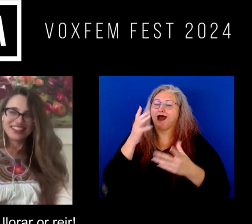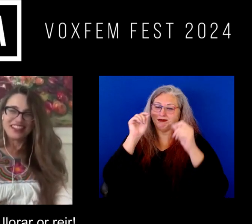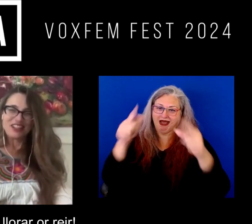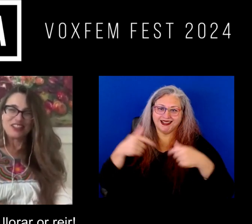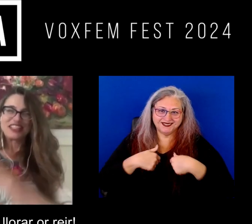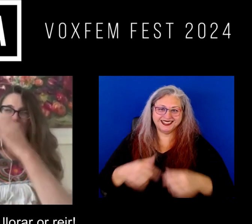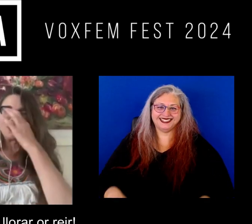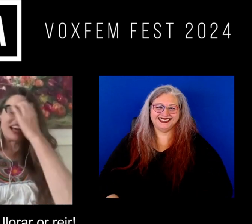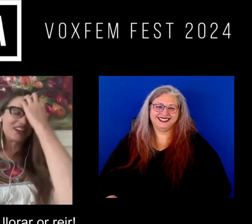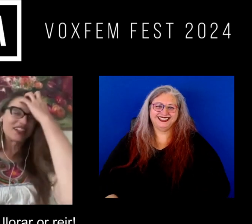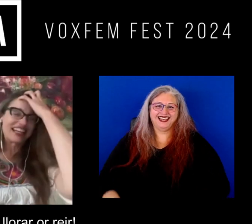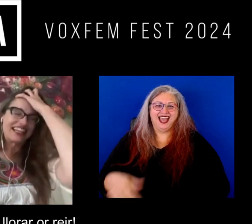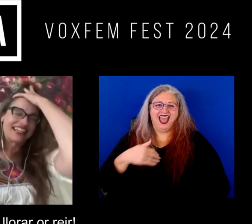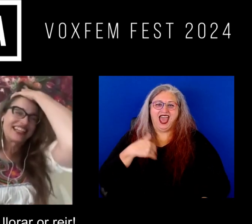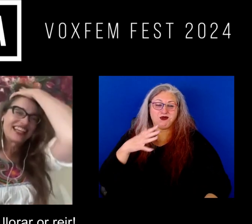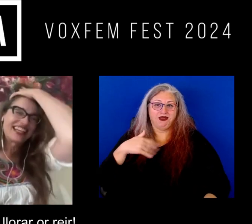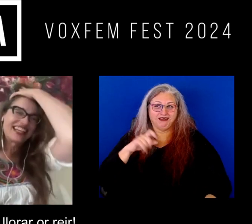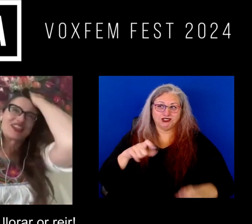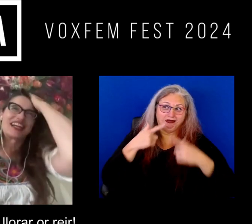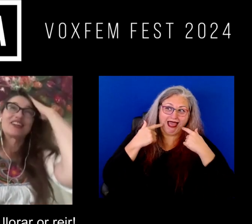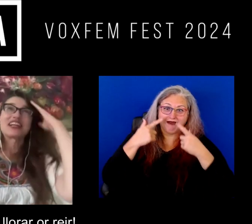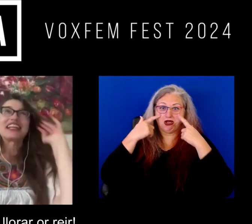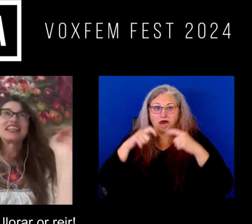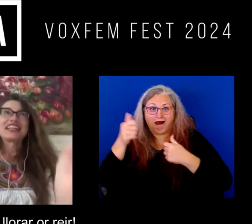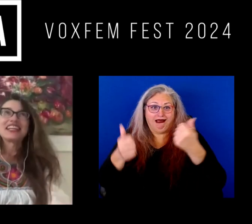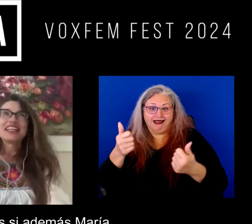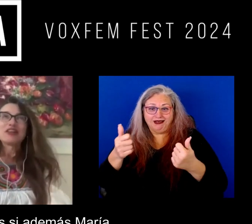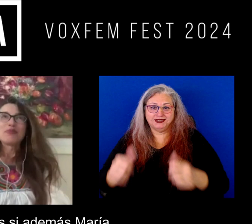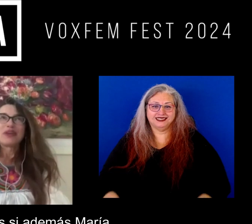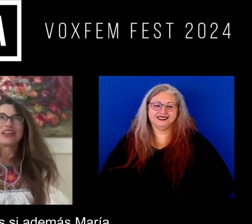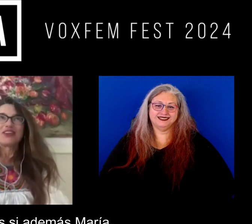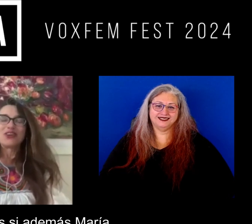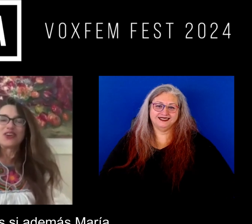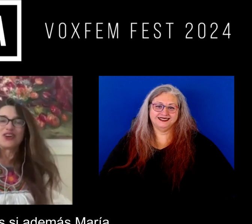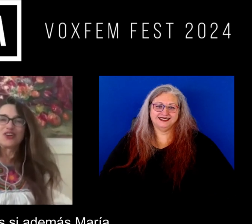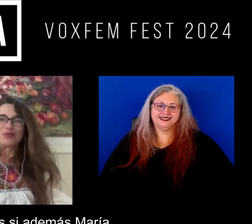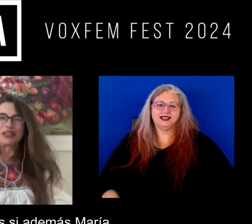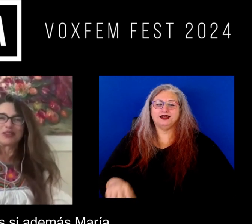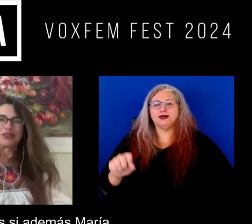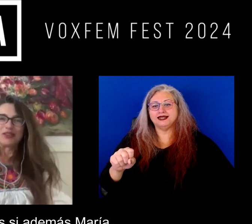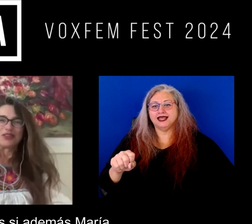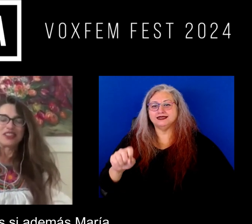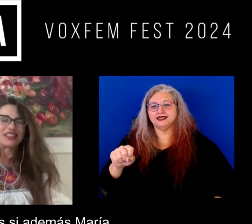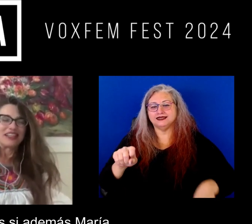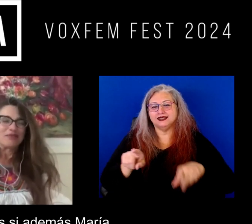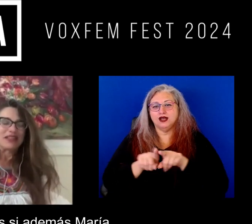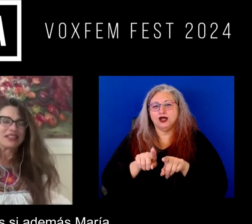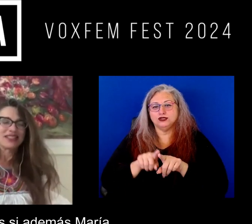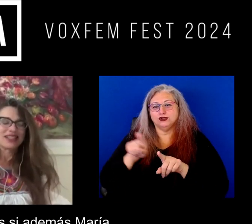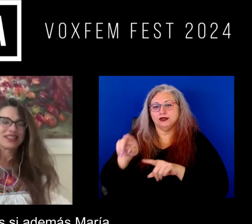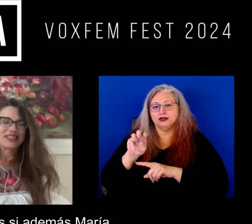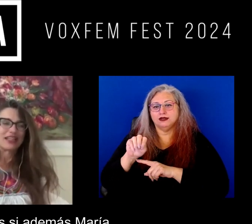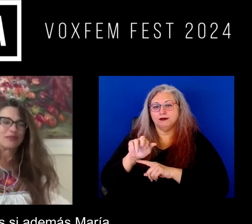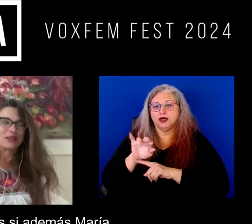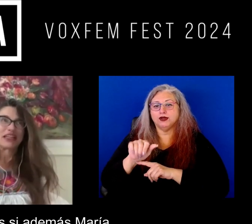no sé si llorar o reír no sé si llorar o reír pero pero si además